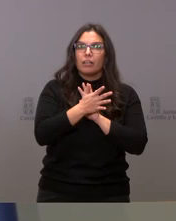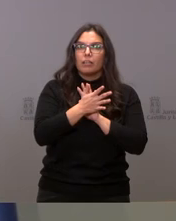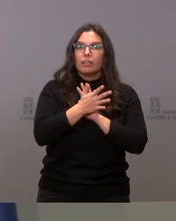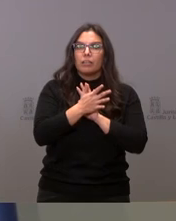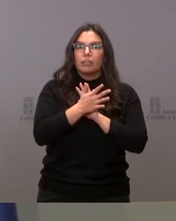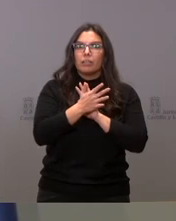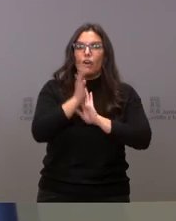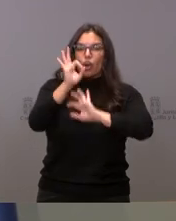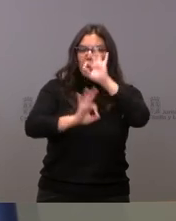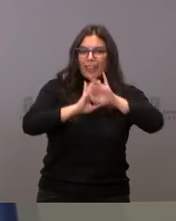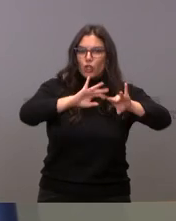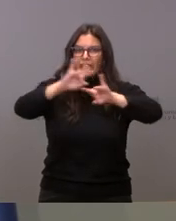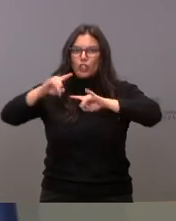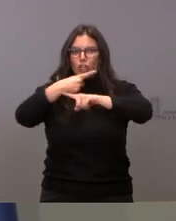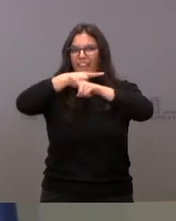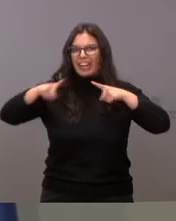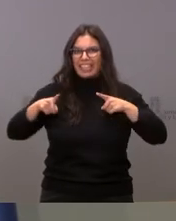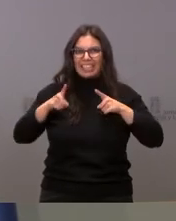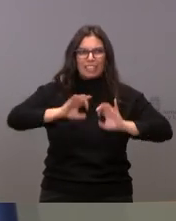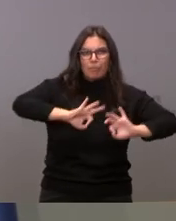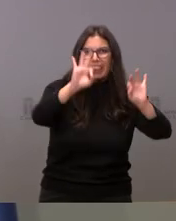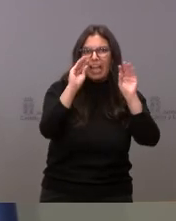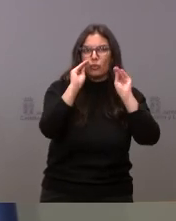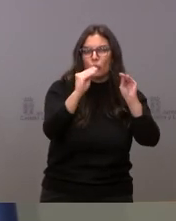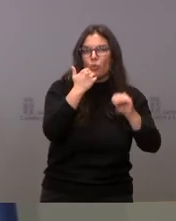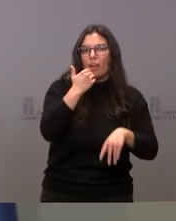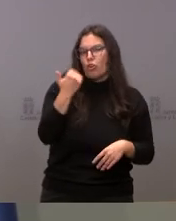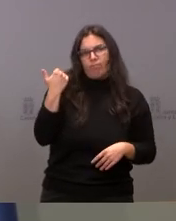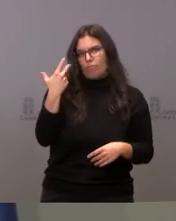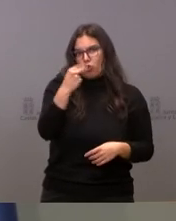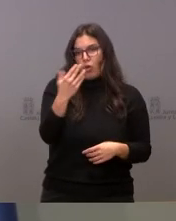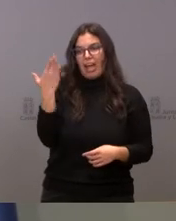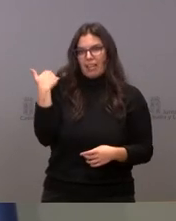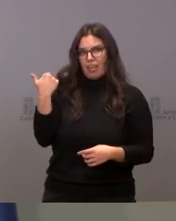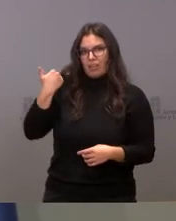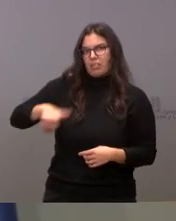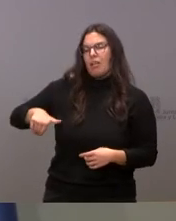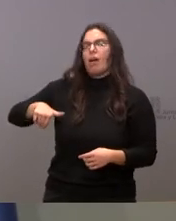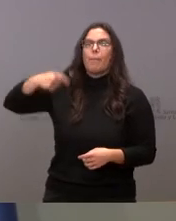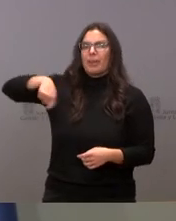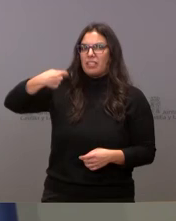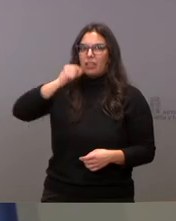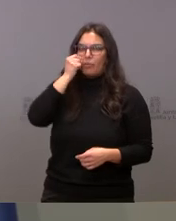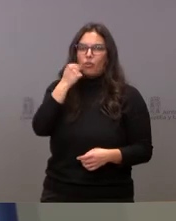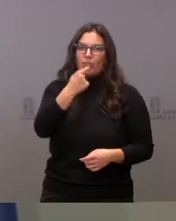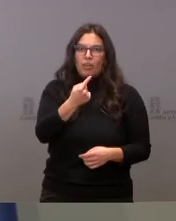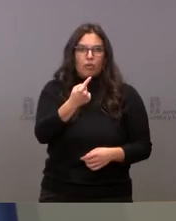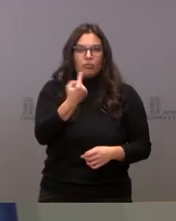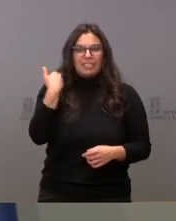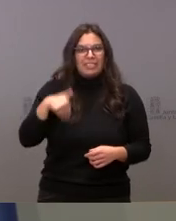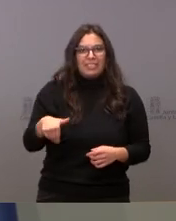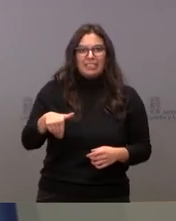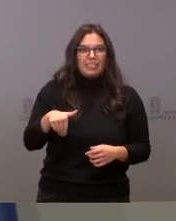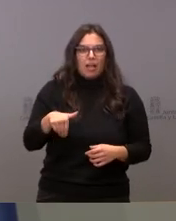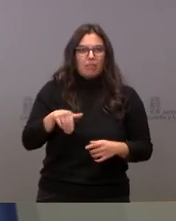territorial, digo que esto es inviable. Pero ya lo dijo el presidente ayer. El mapa autonómico está cerrado y no